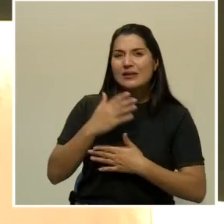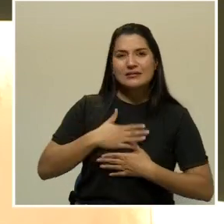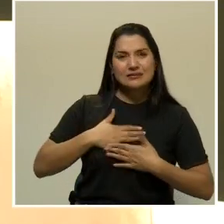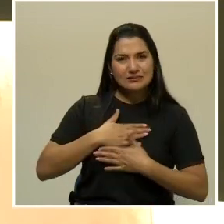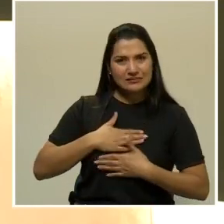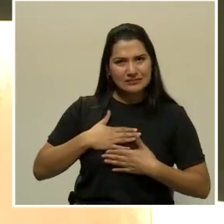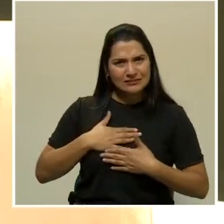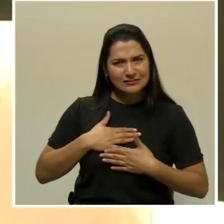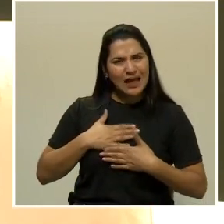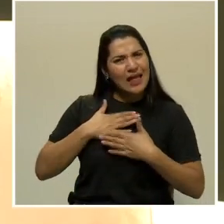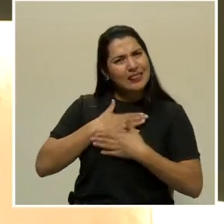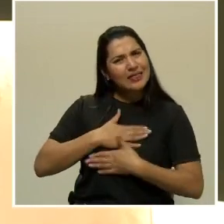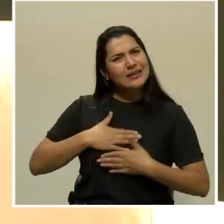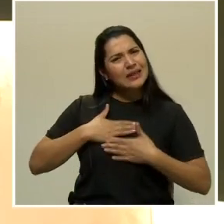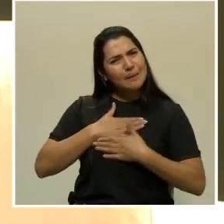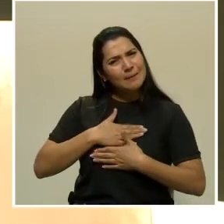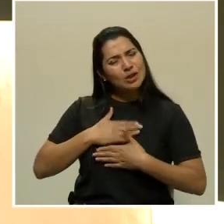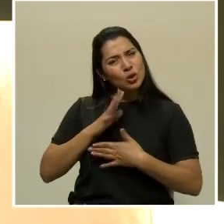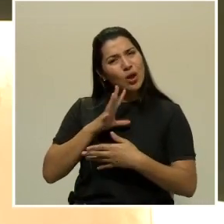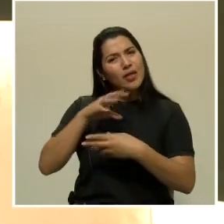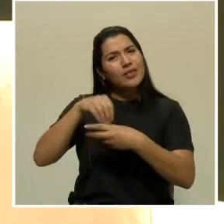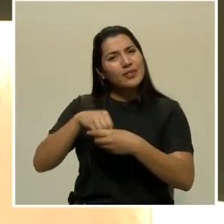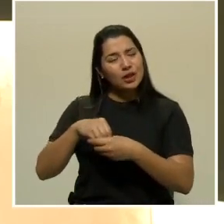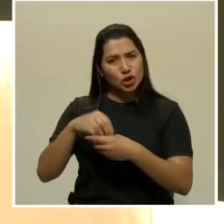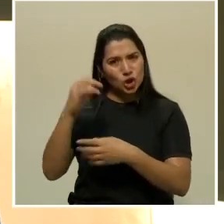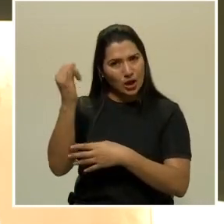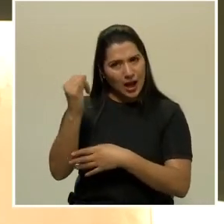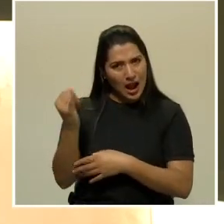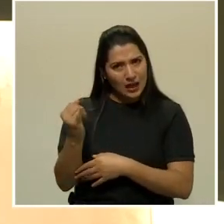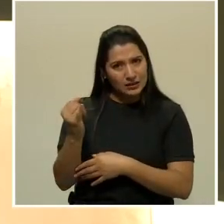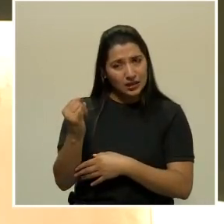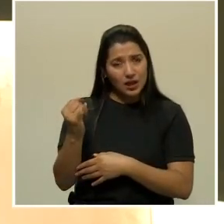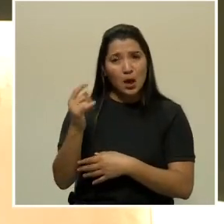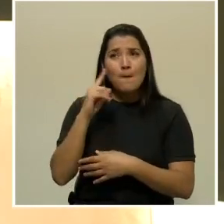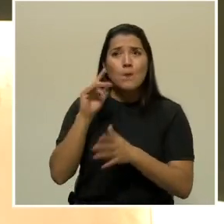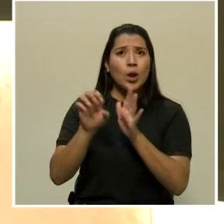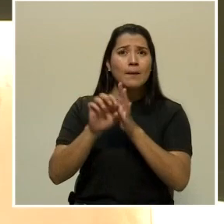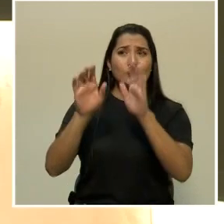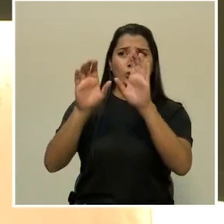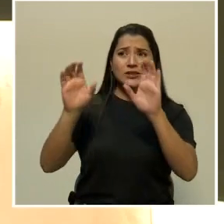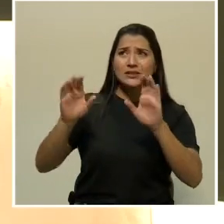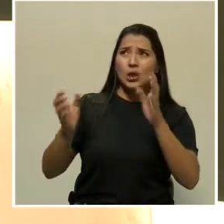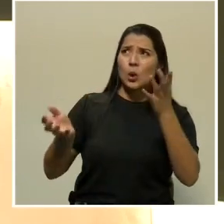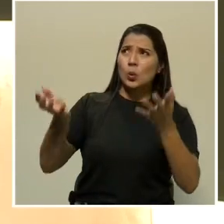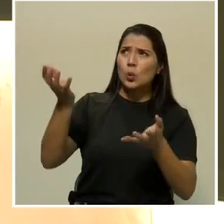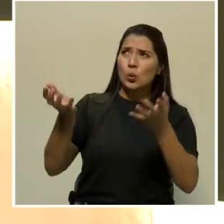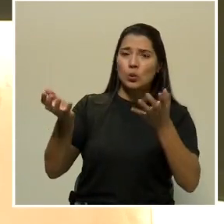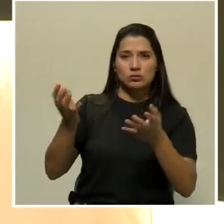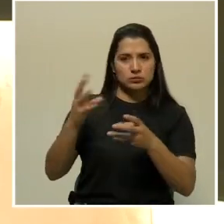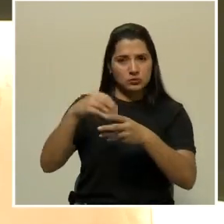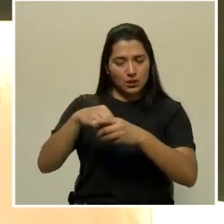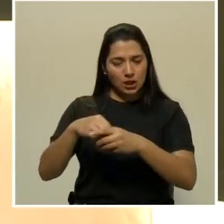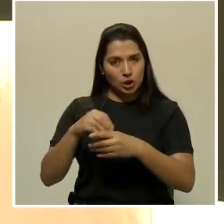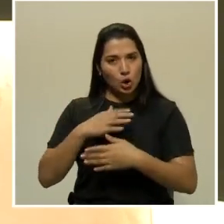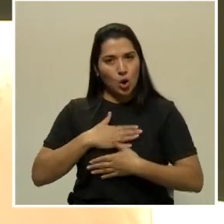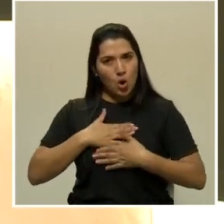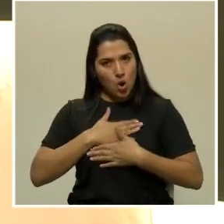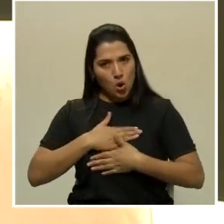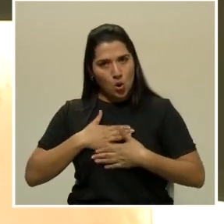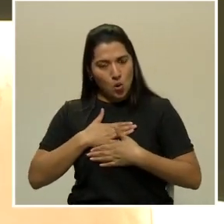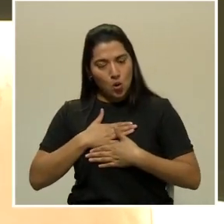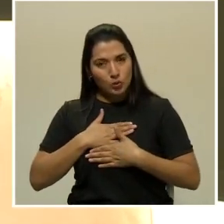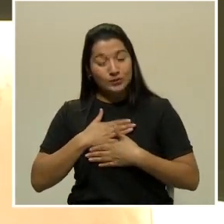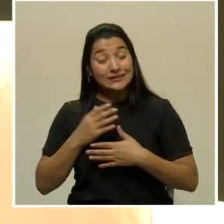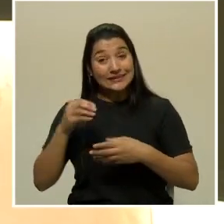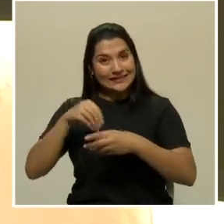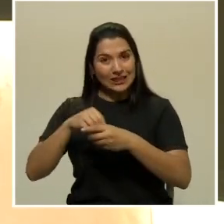El entretenimiento es parte del arte, el circo es parte del arte. Entonces, esos trabajadores de la cultura,